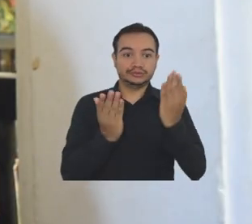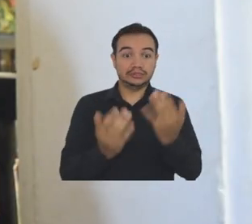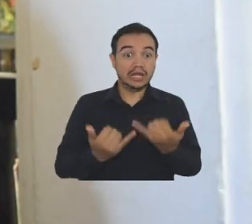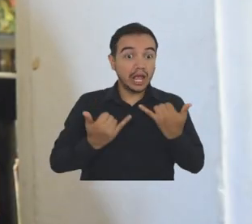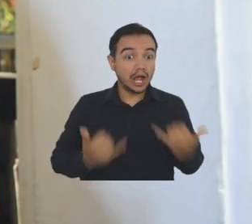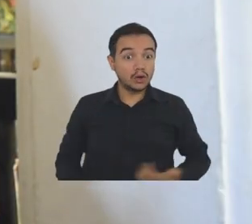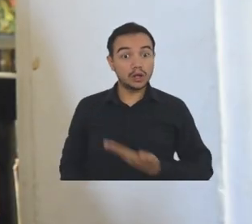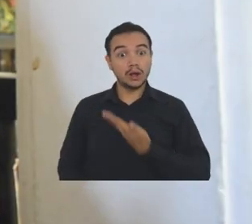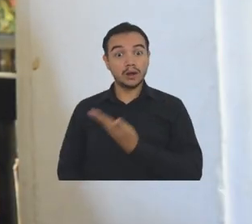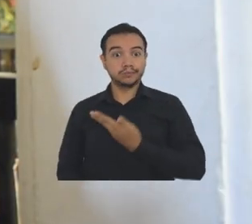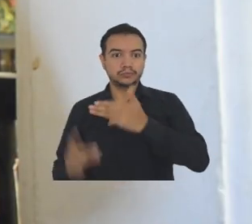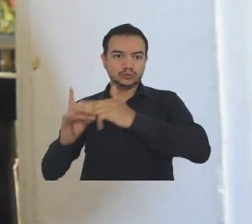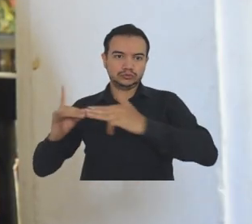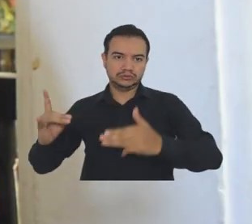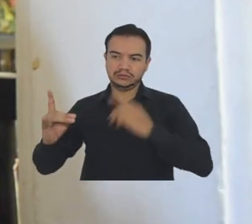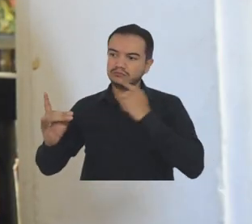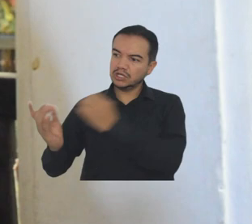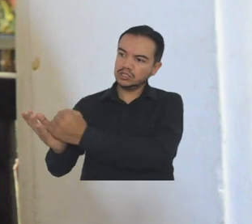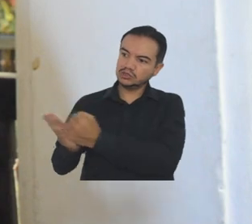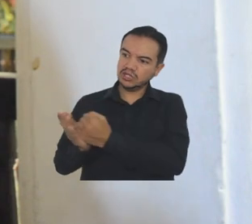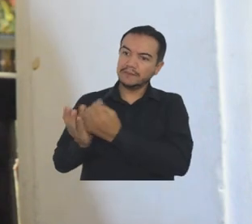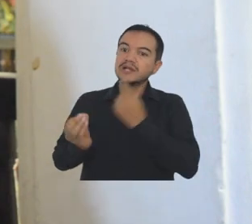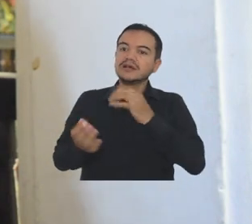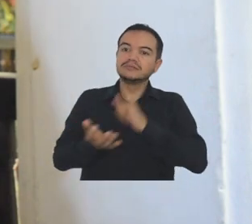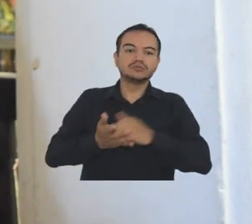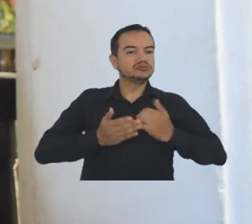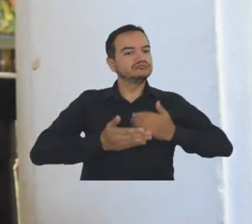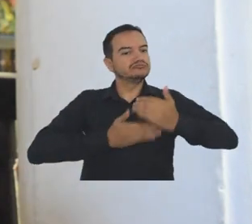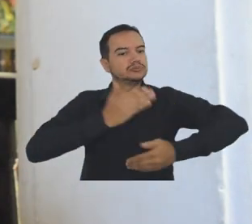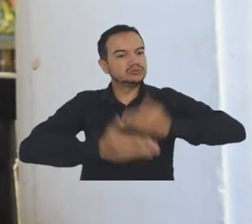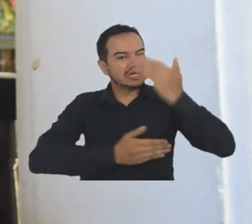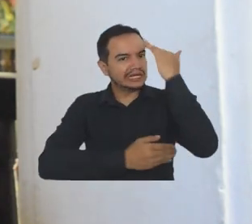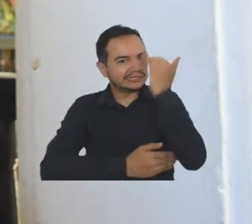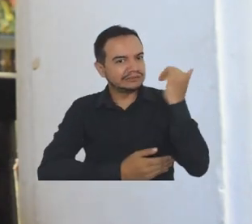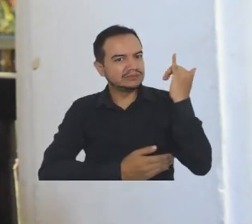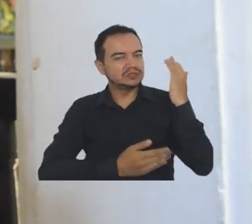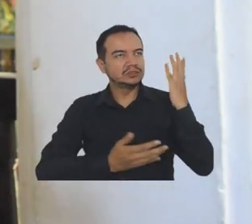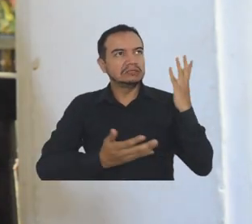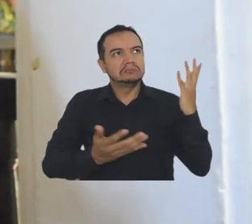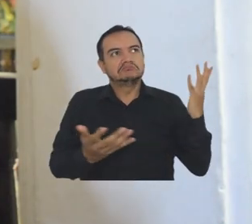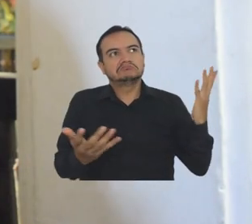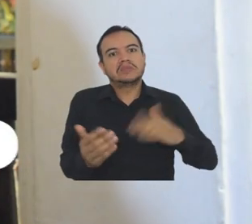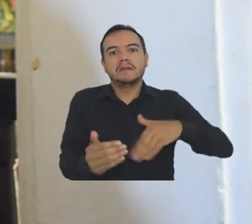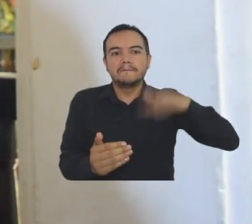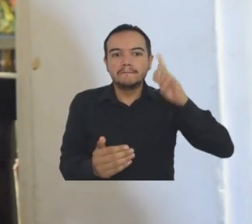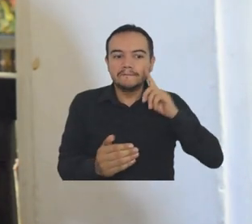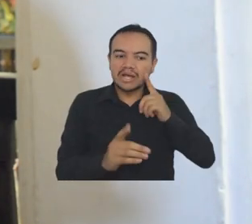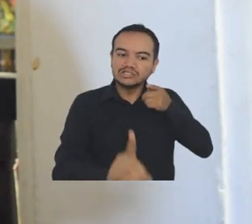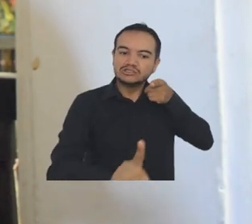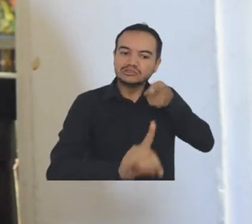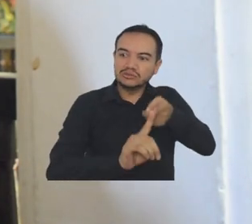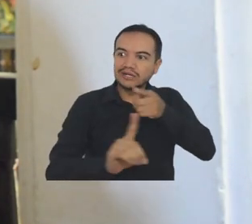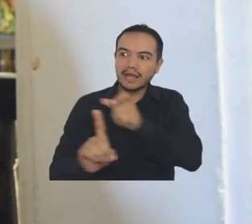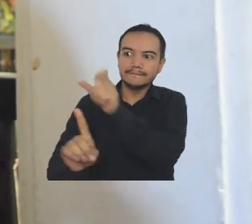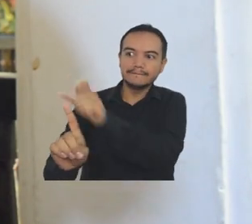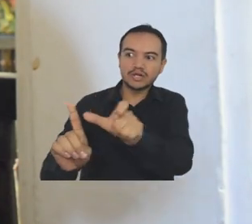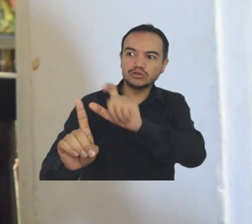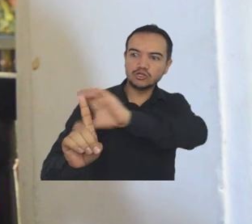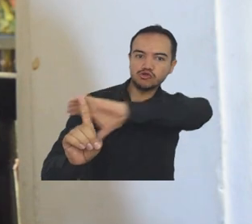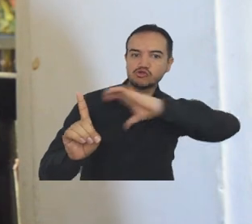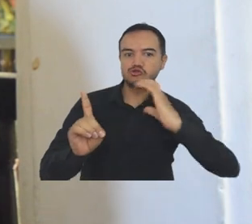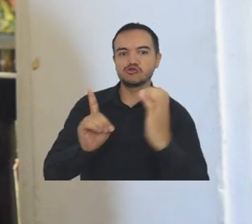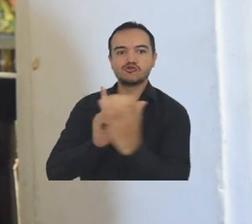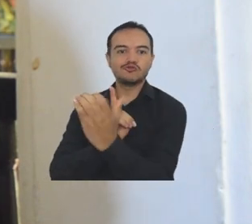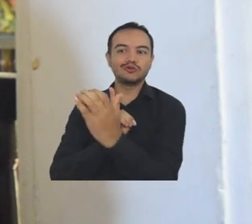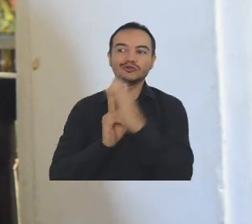del Magdalena nos da la oportunidad que se inicie un proceso académico, que se inicie un proceso de, podríamos decir así, de